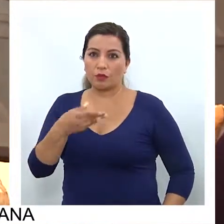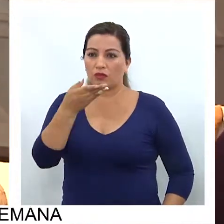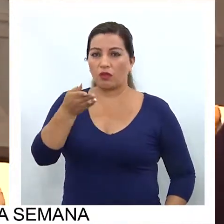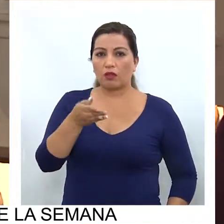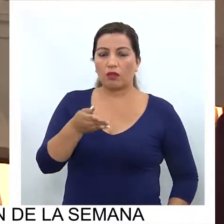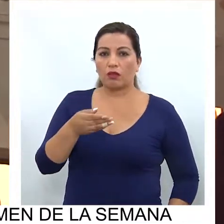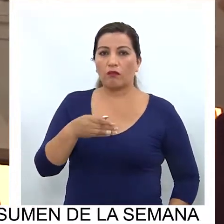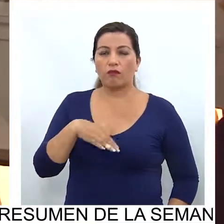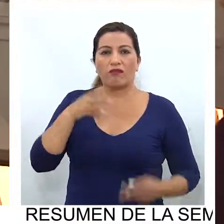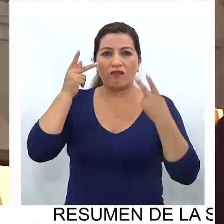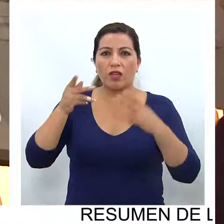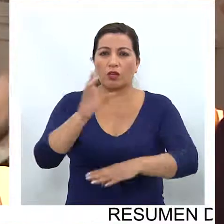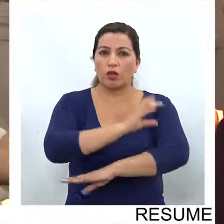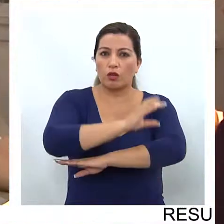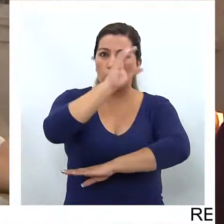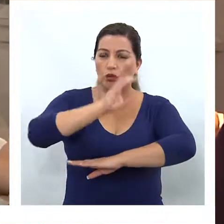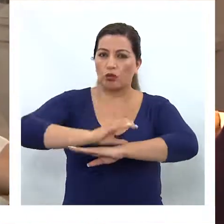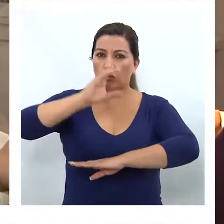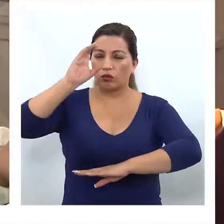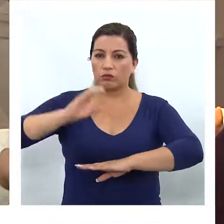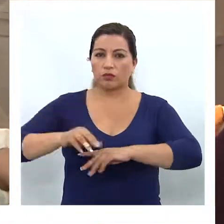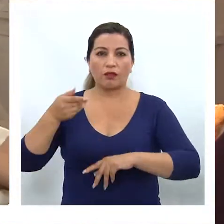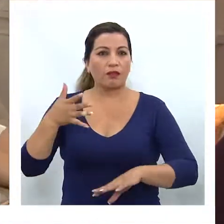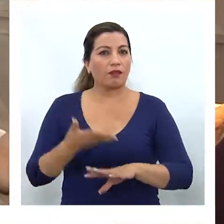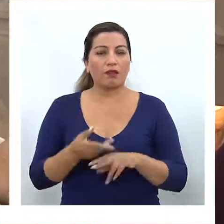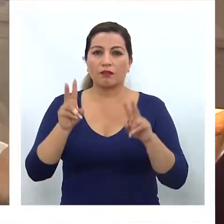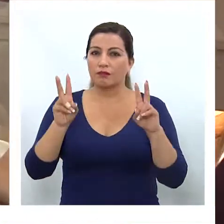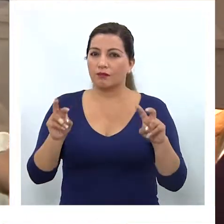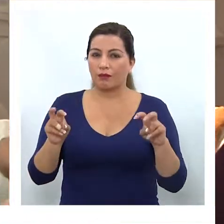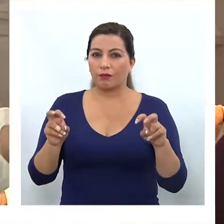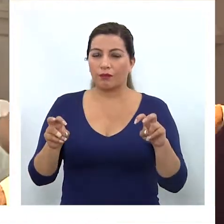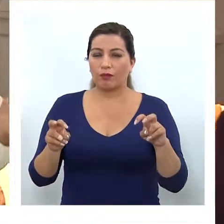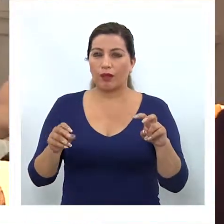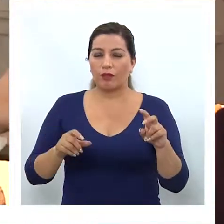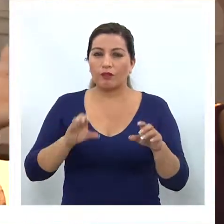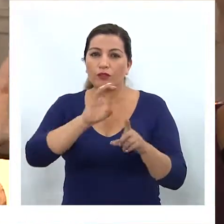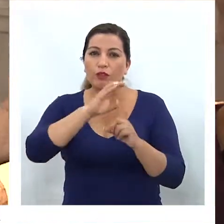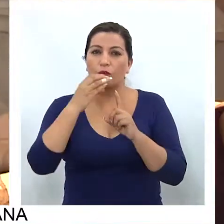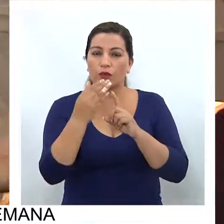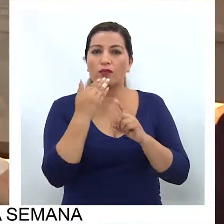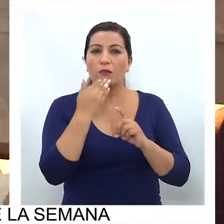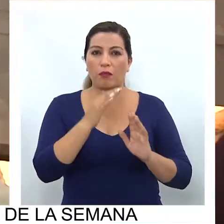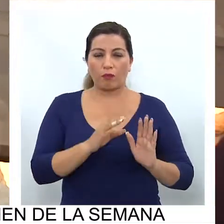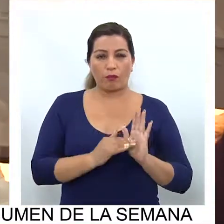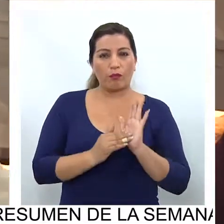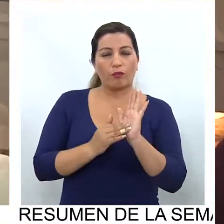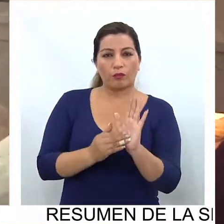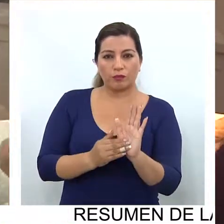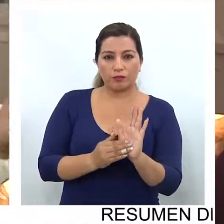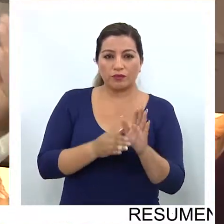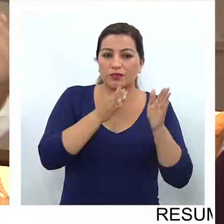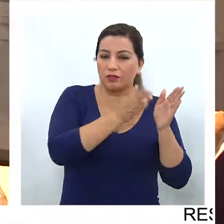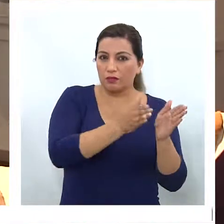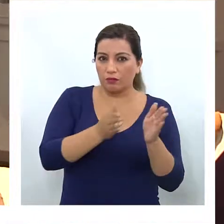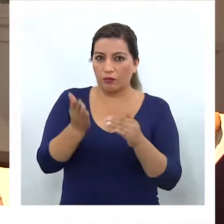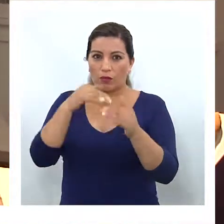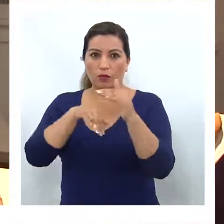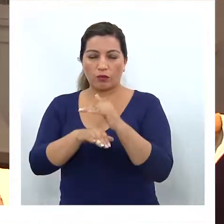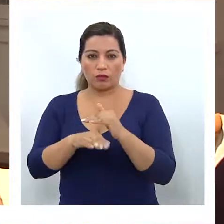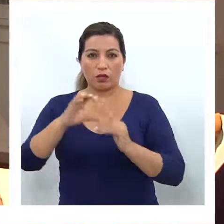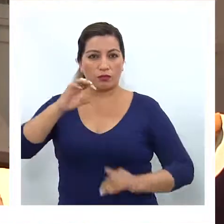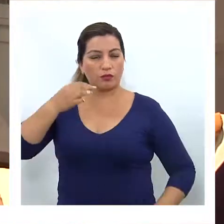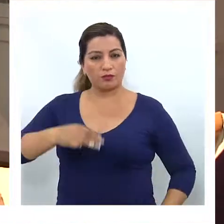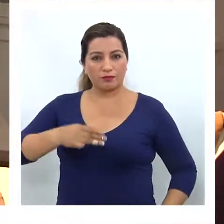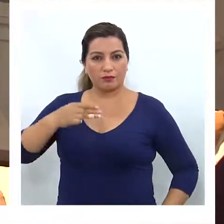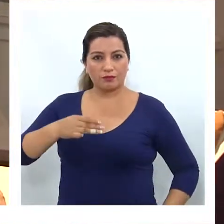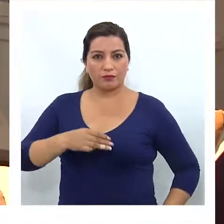municipio, tú vas al Colchane y las expresiones culturales que ves ahí también están reflejadas en las colecciones